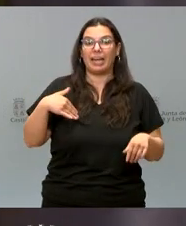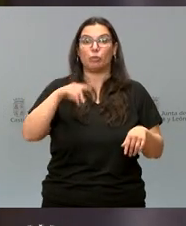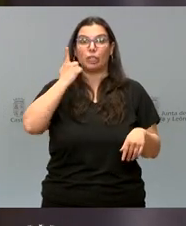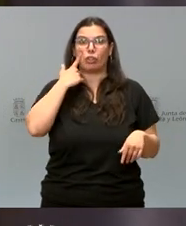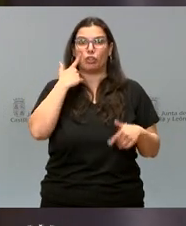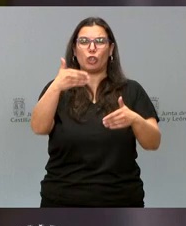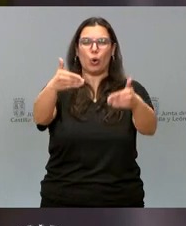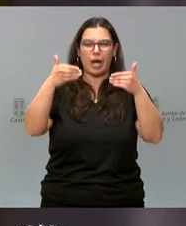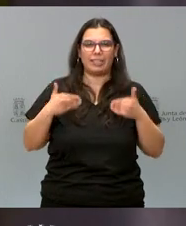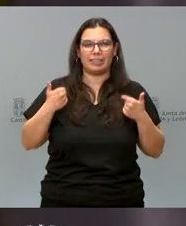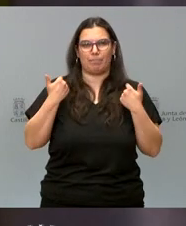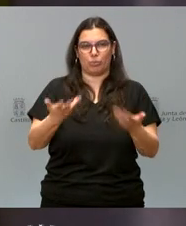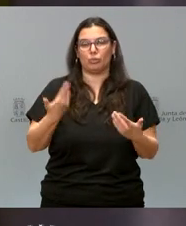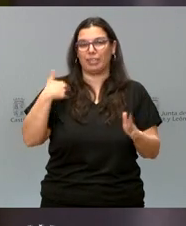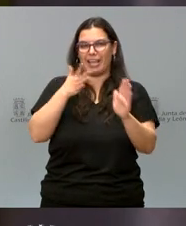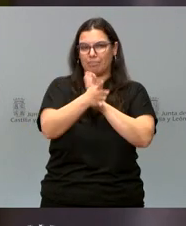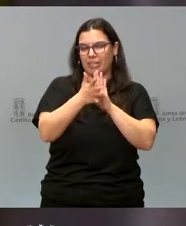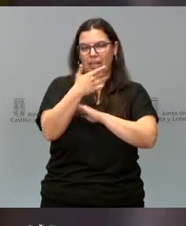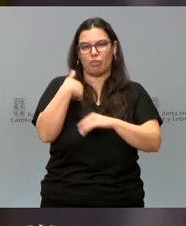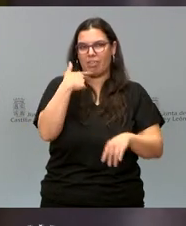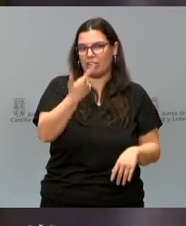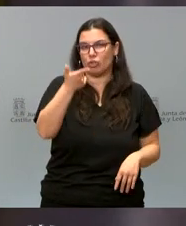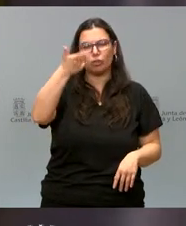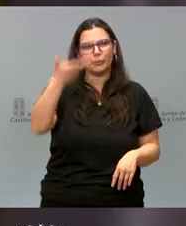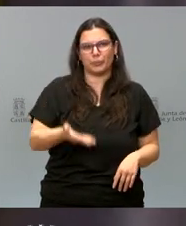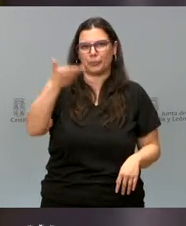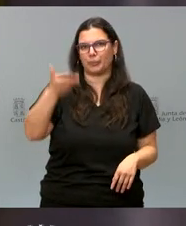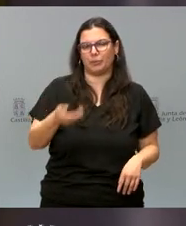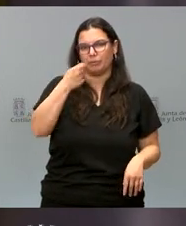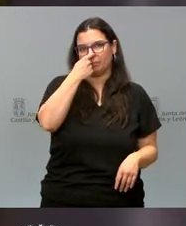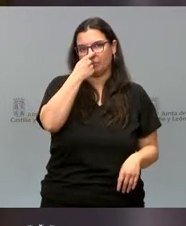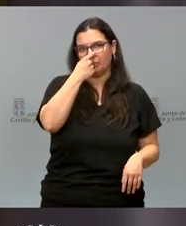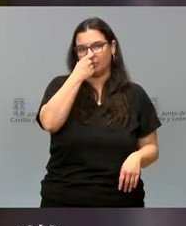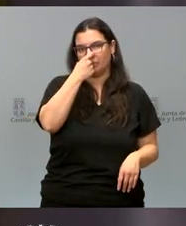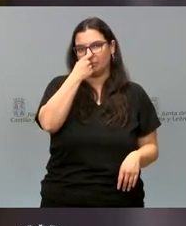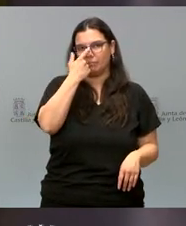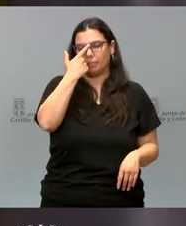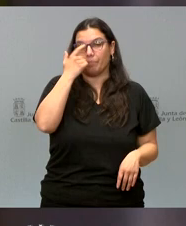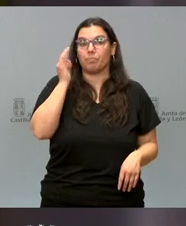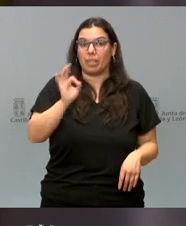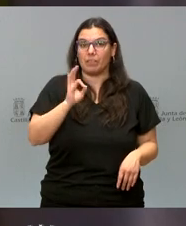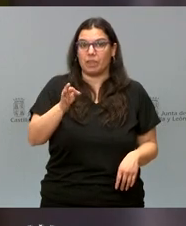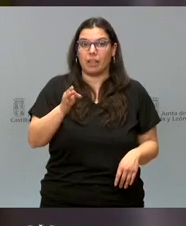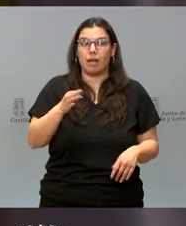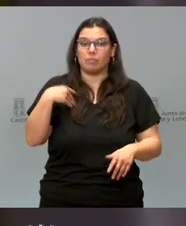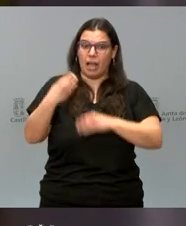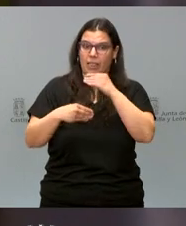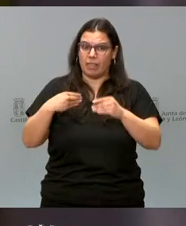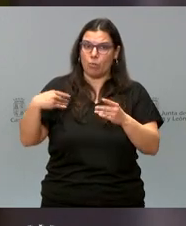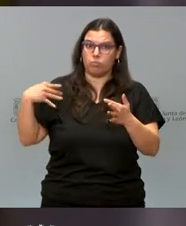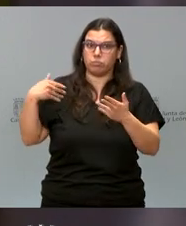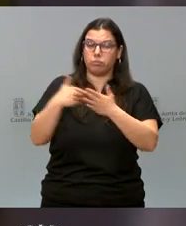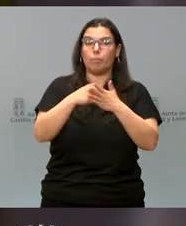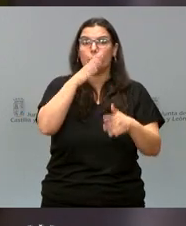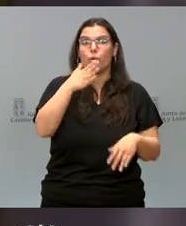diagnósticos. Se ha explicado, se ha dicho, es algo crucial. Es verdad que venimos haciéndolo porque la media